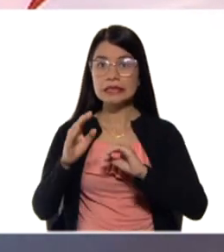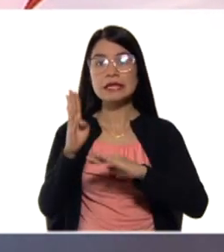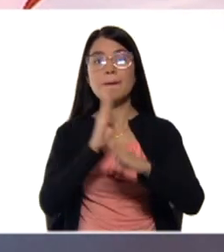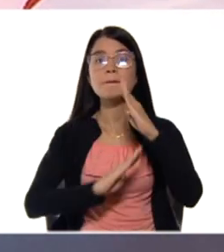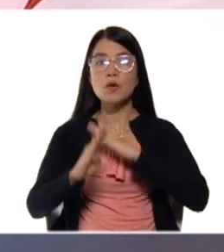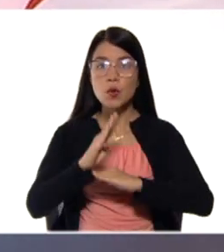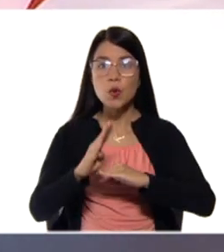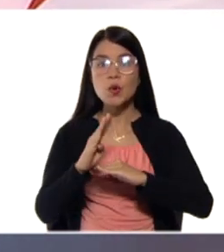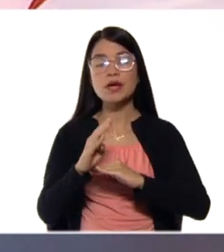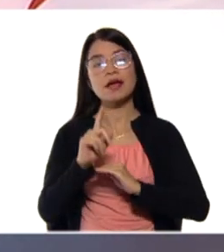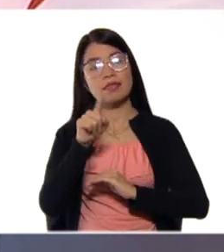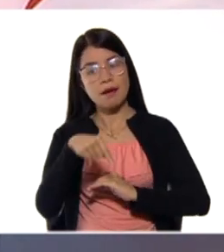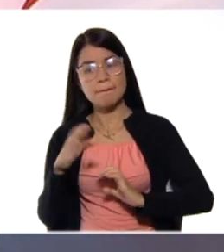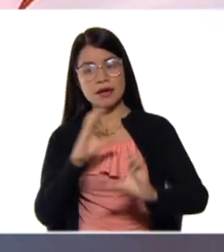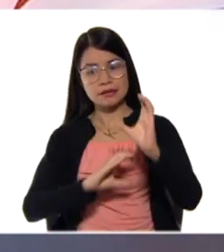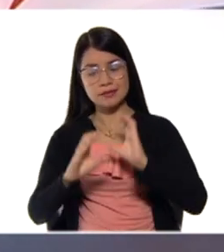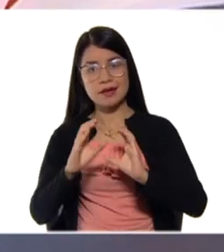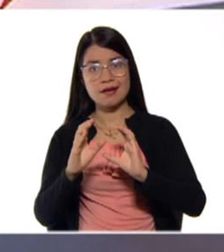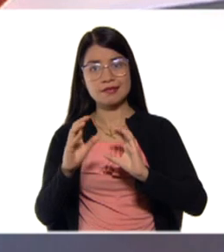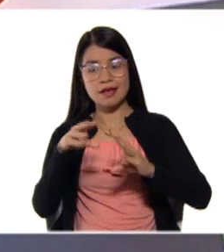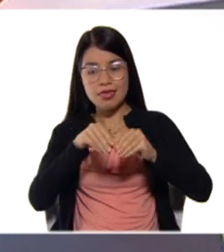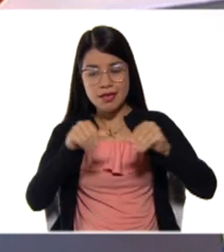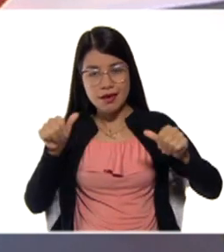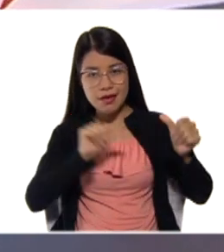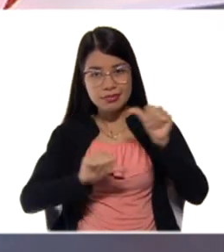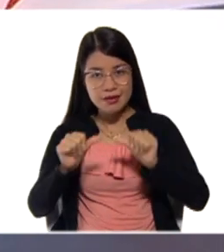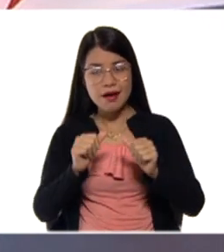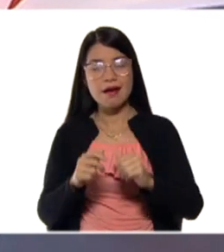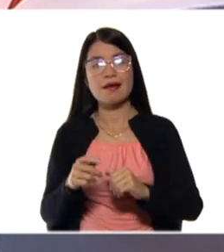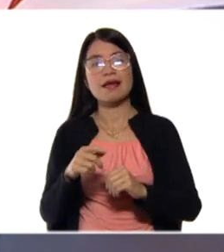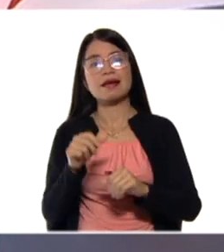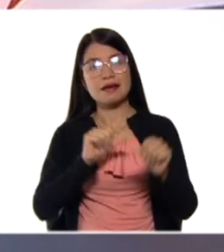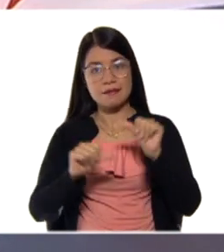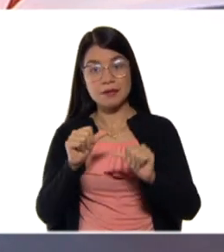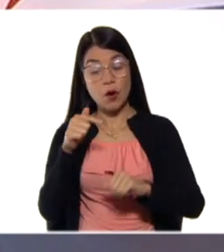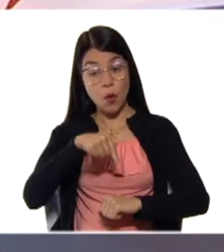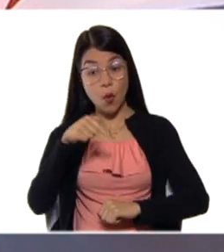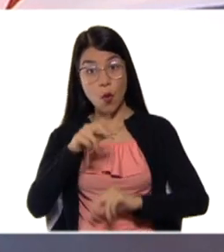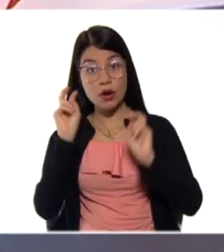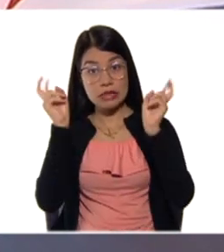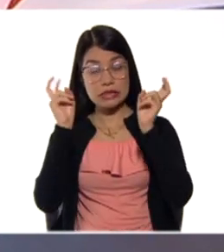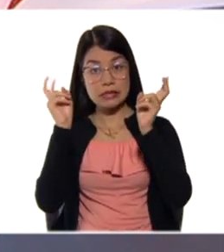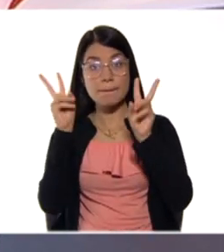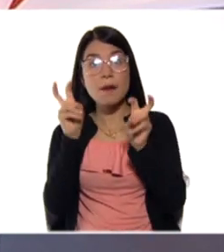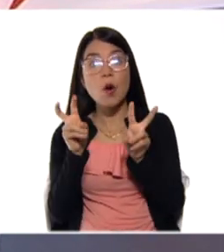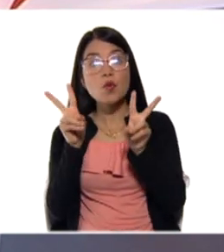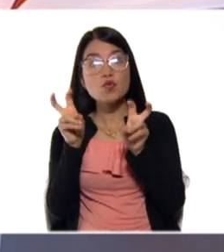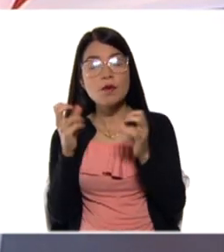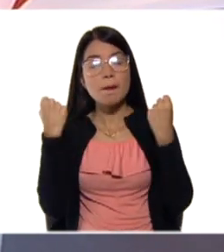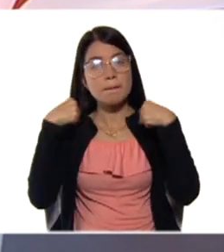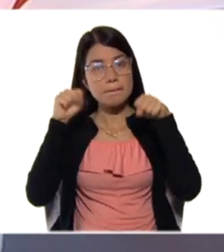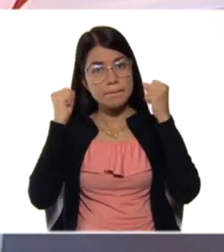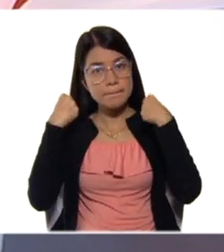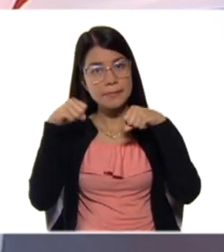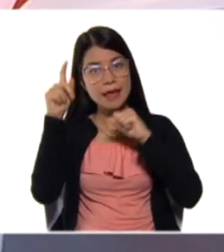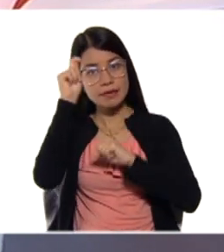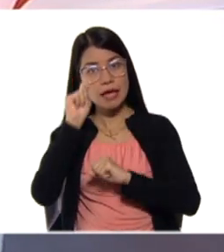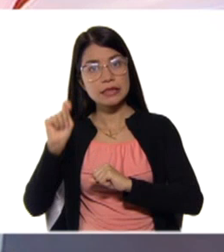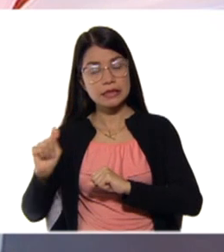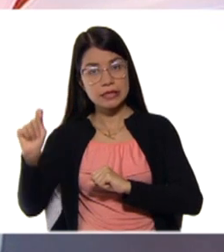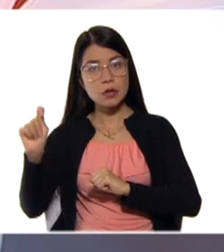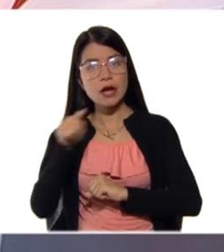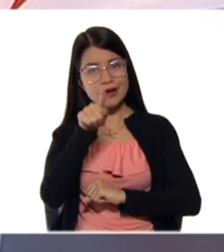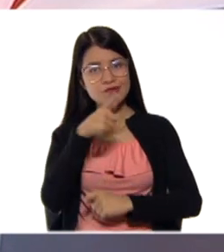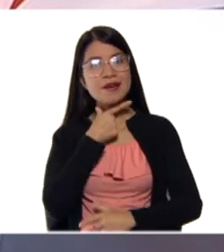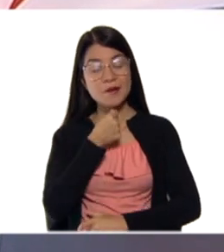y Química. Hoy tenemos unos nuevos referentes teórico-prácticos que les van a encantar, además que